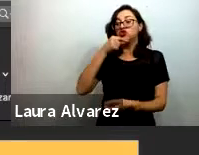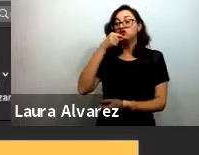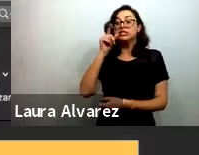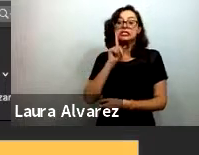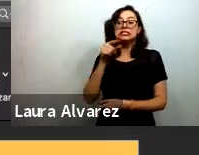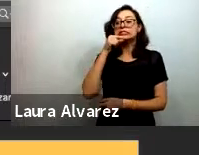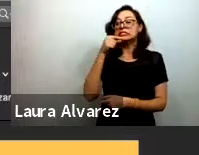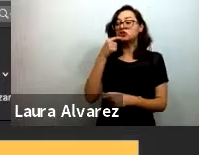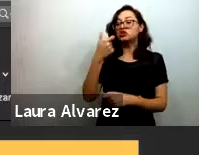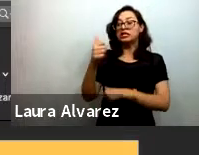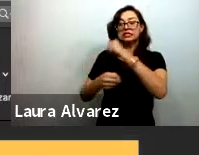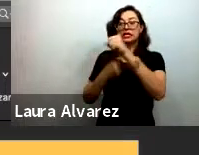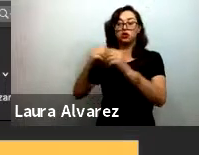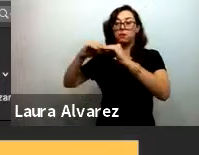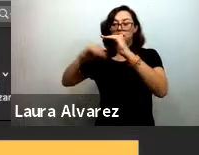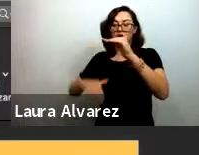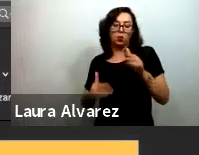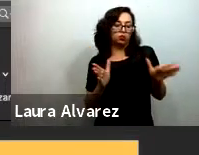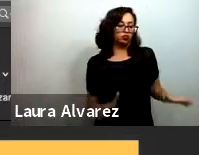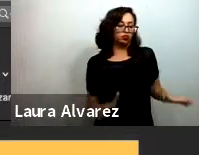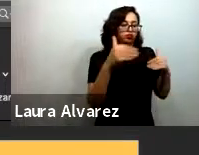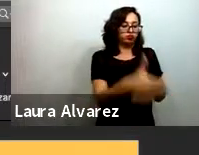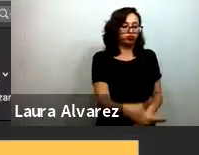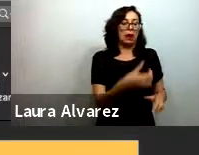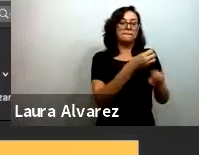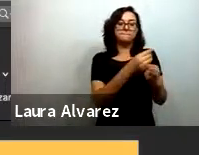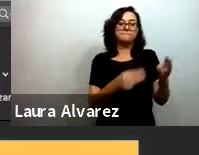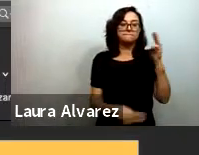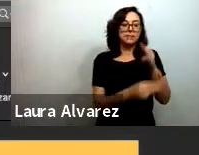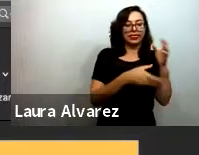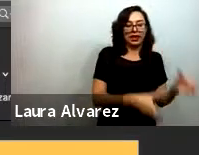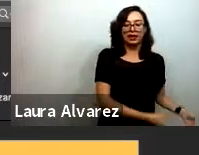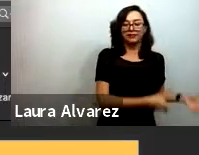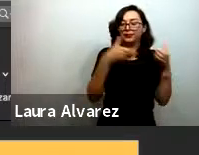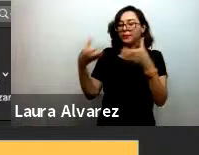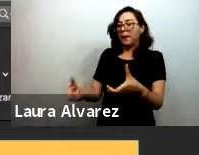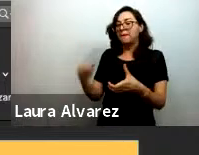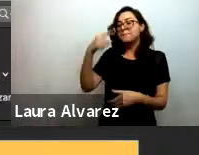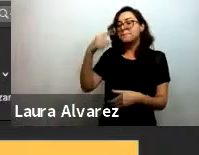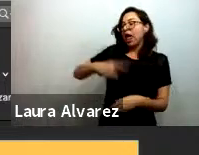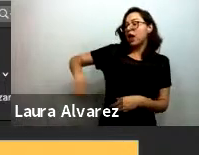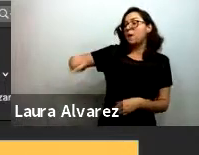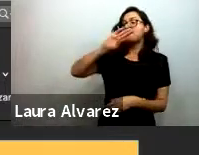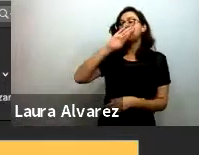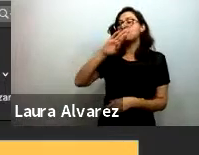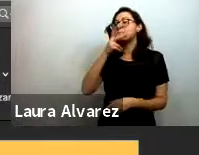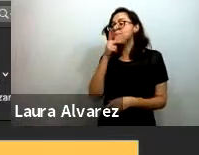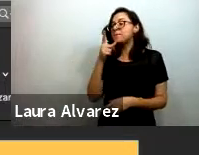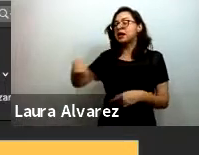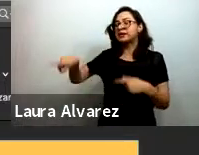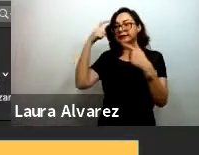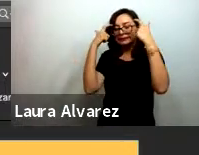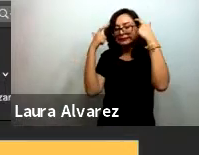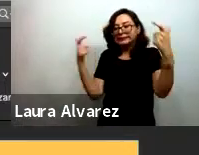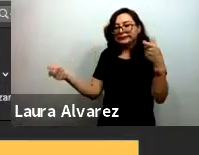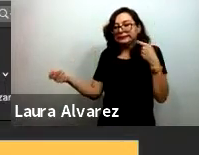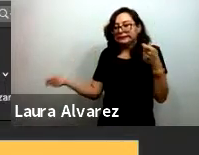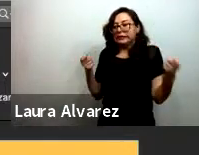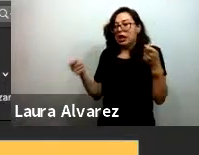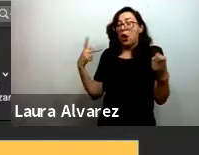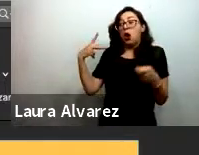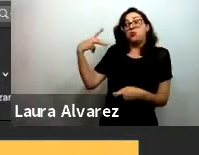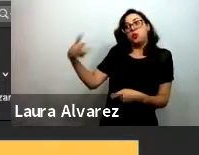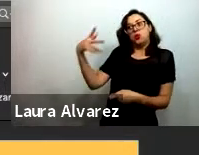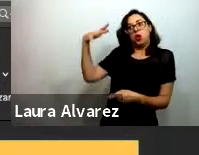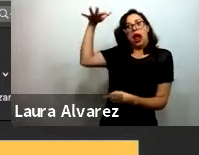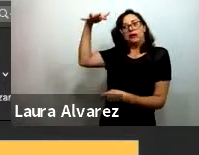kit busca proveer a las familias de herramientas que ayuden a los padres madres cuidadores a regular su propio estrés que es digamos como el primer paso para poder brindar a una